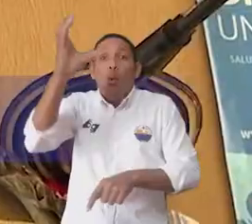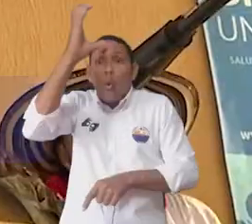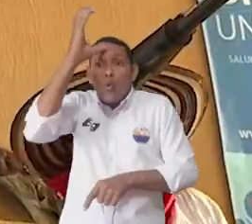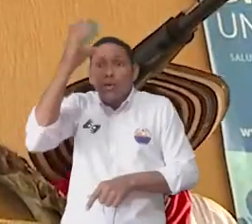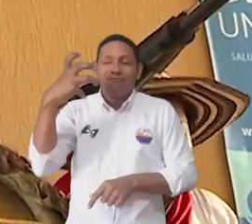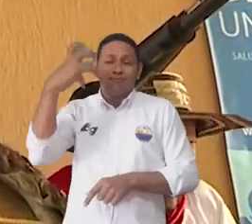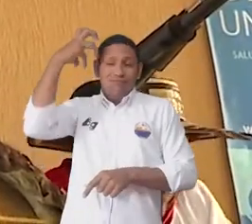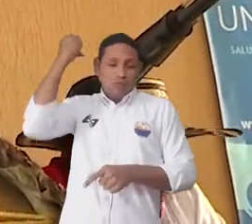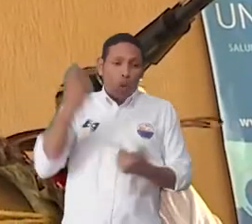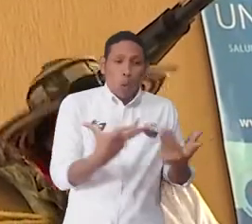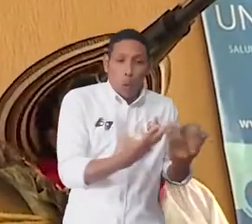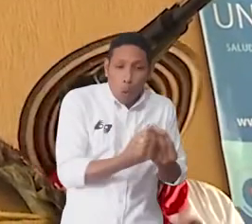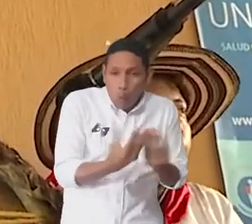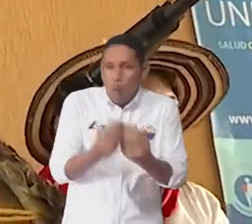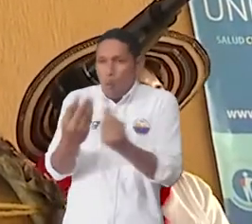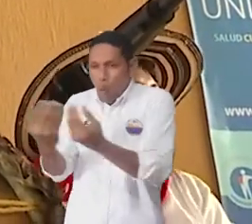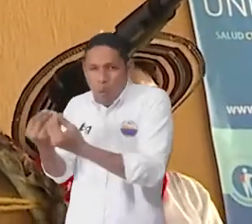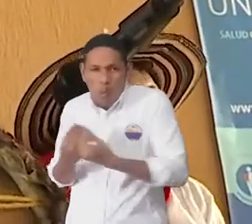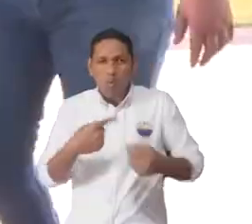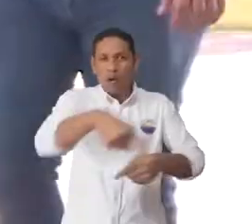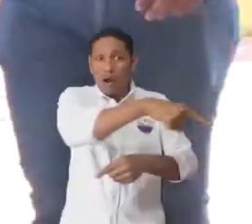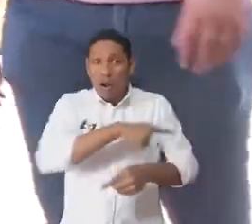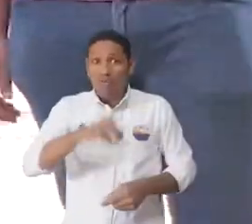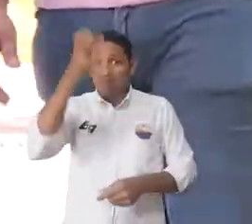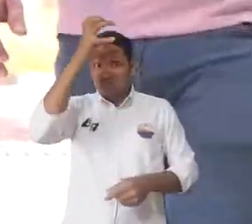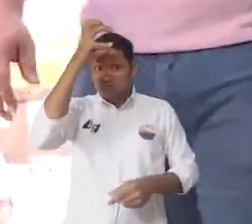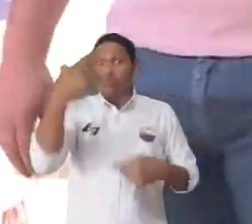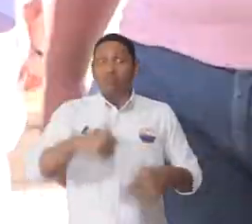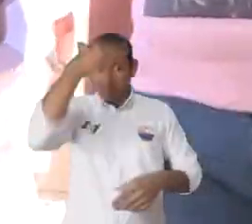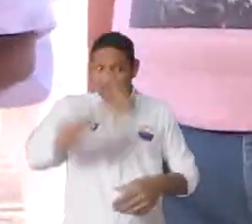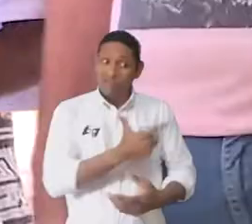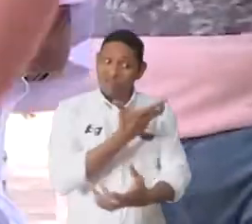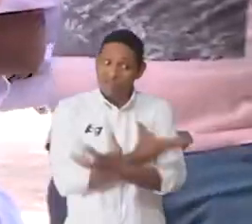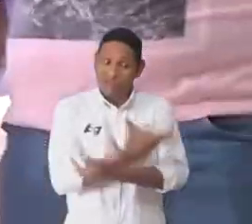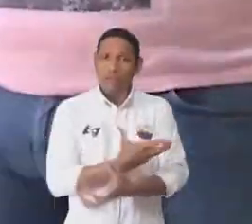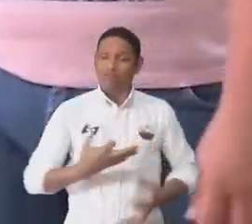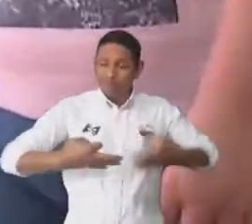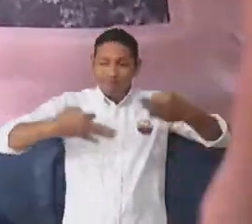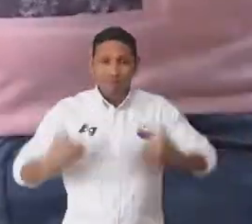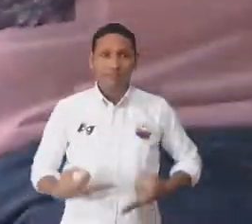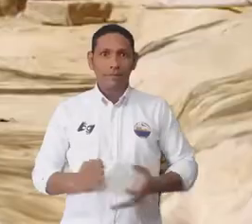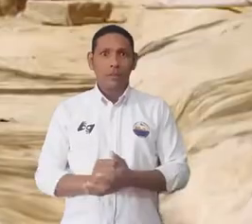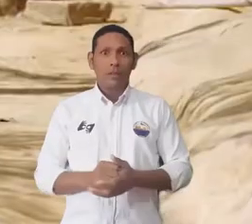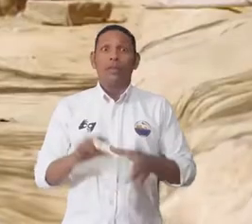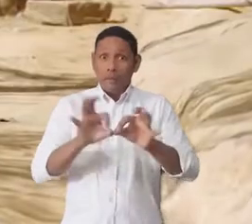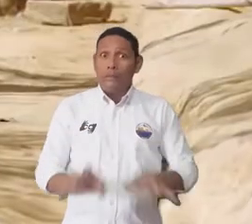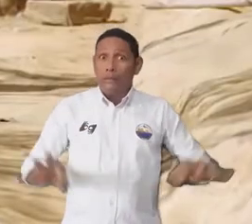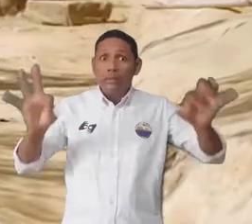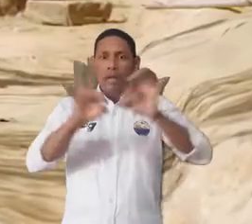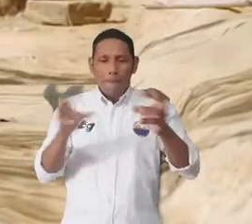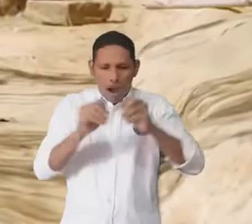ancestrales, a un nivel de ciencia porque son ciencia. De allí que se vuelva relevante continuar